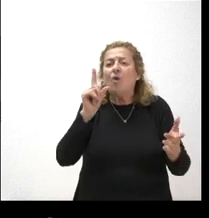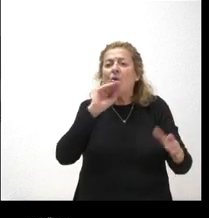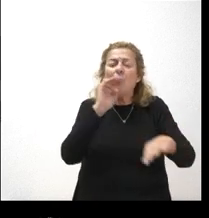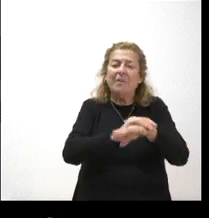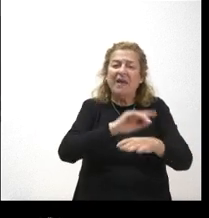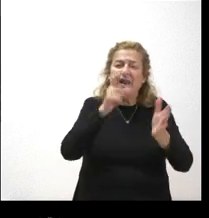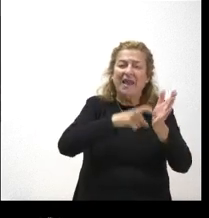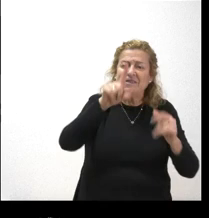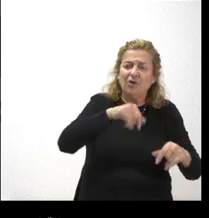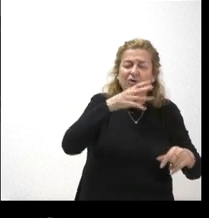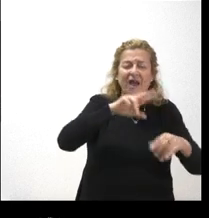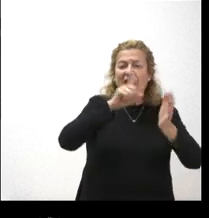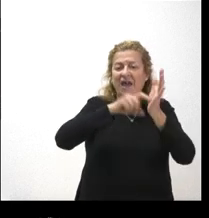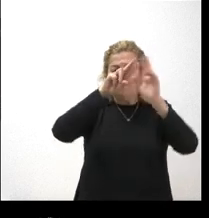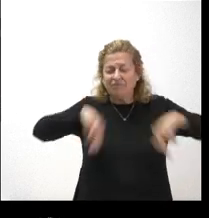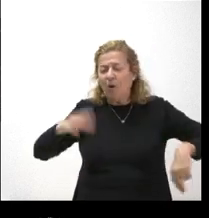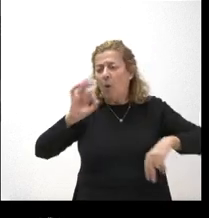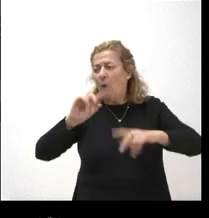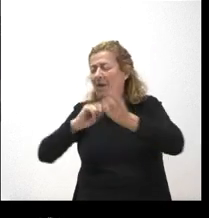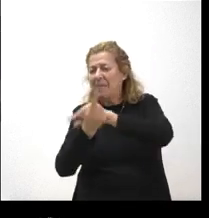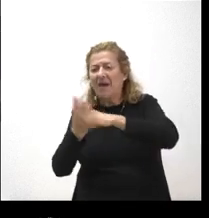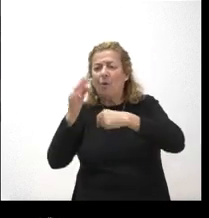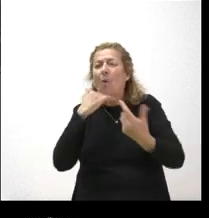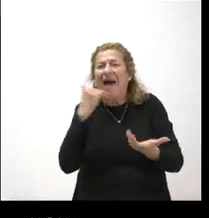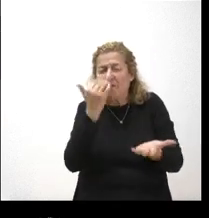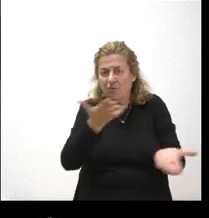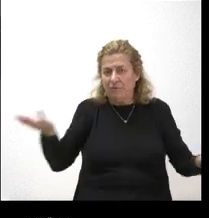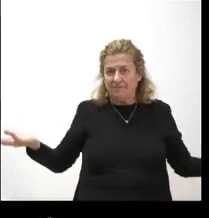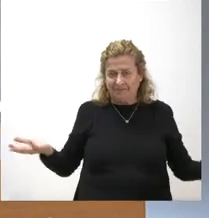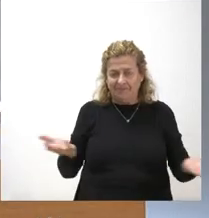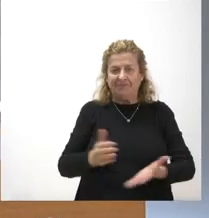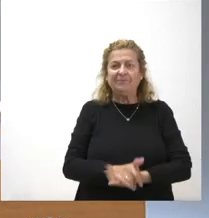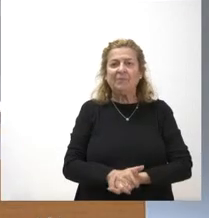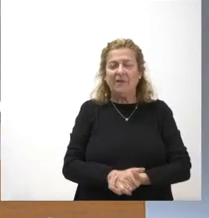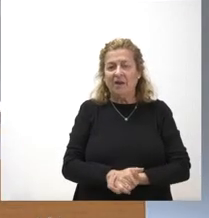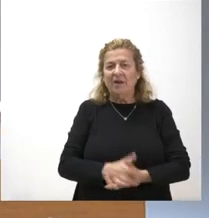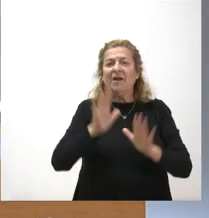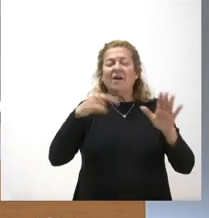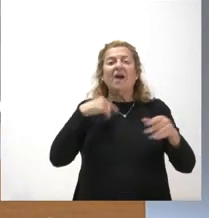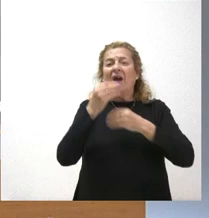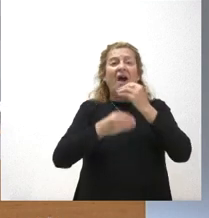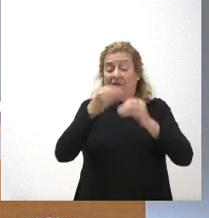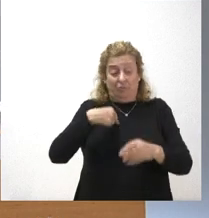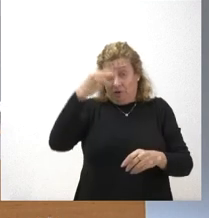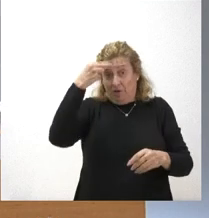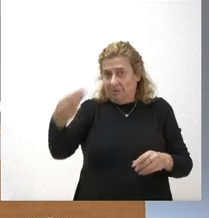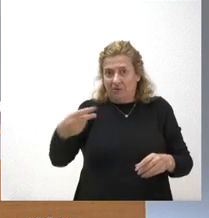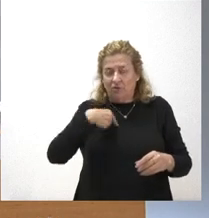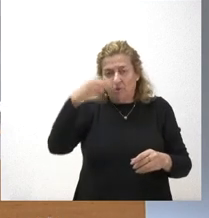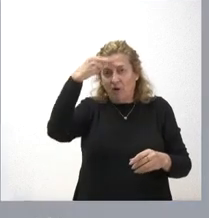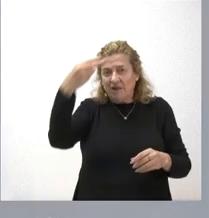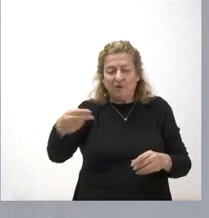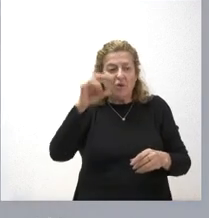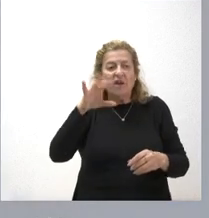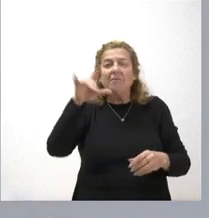la van a derogar si la van a cambiar o si va a pasar algo con ella Pues lo hacemos desde el respeto respetamos a quien decide no